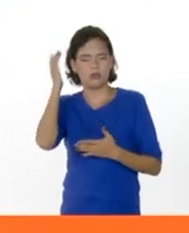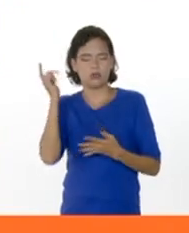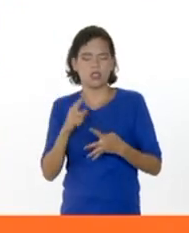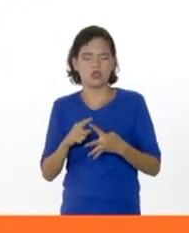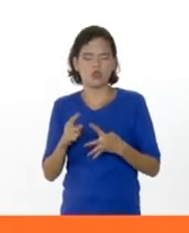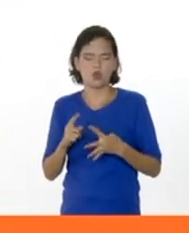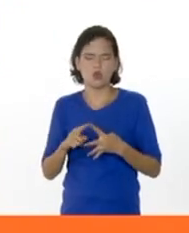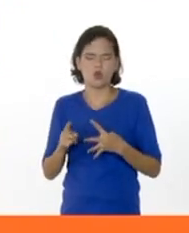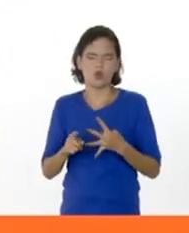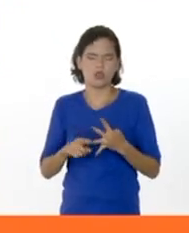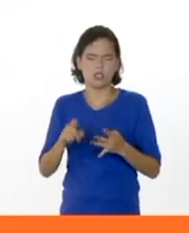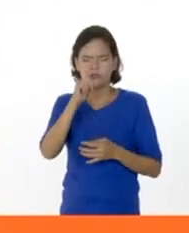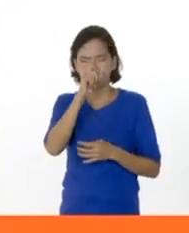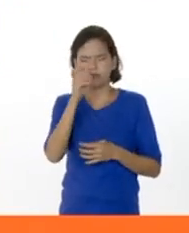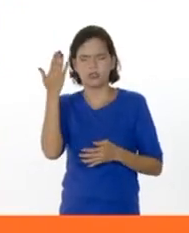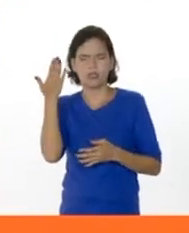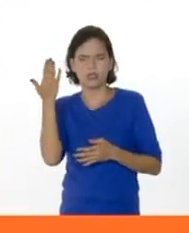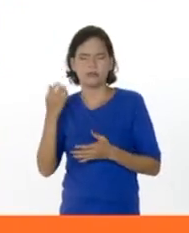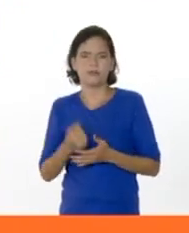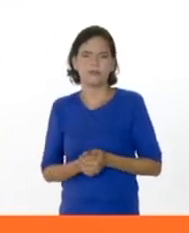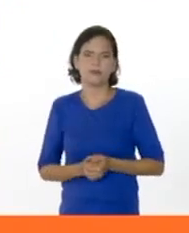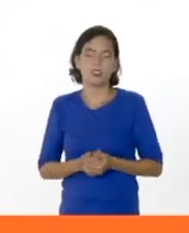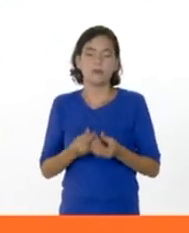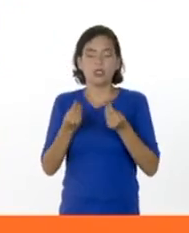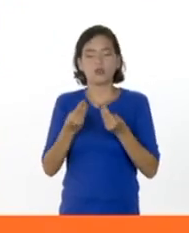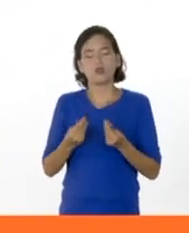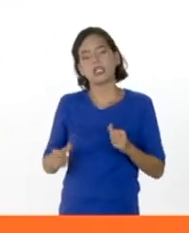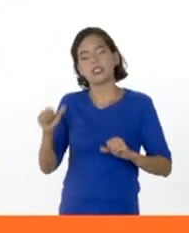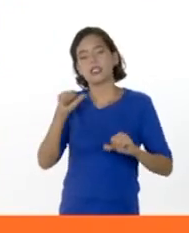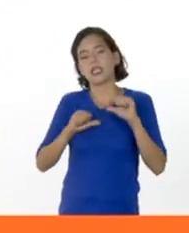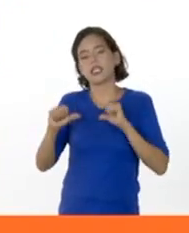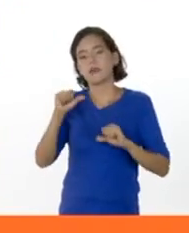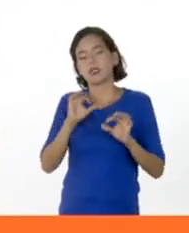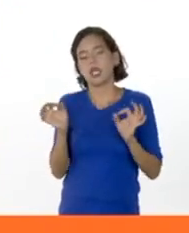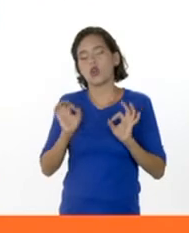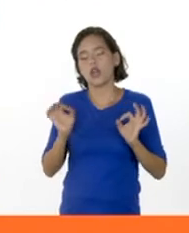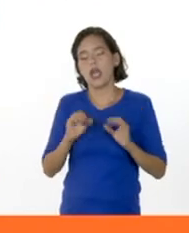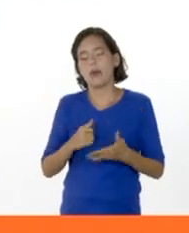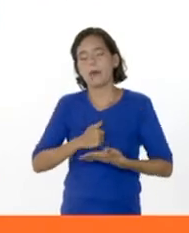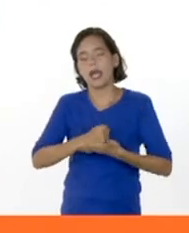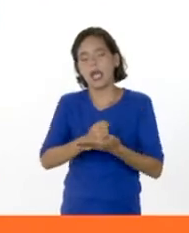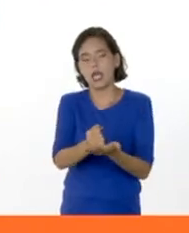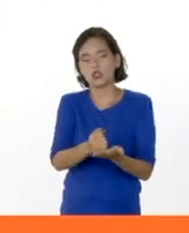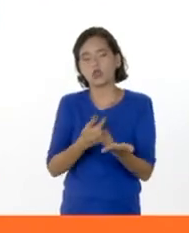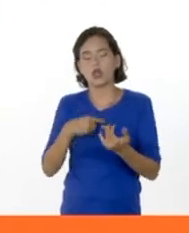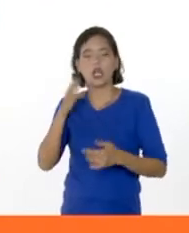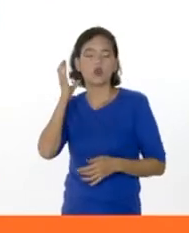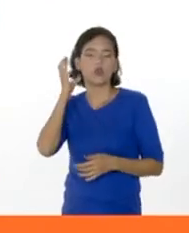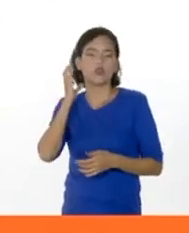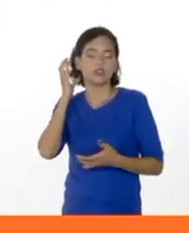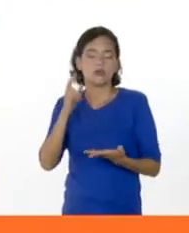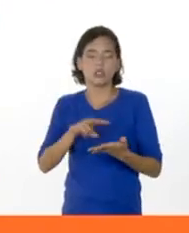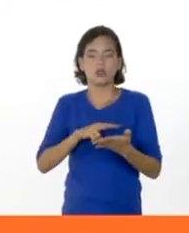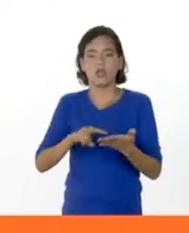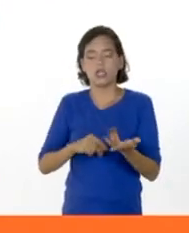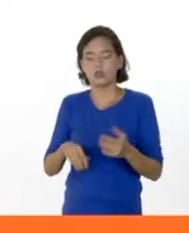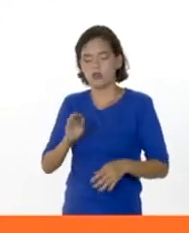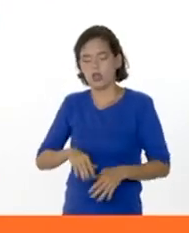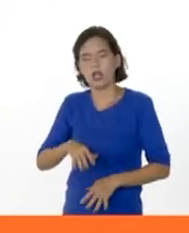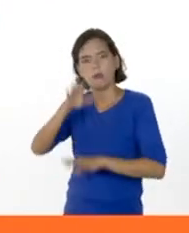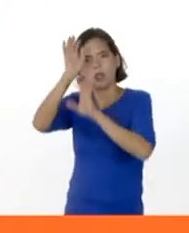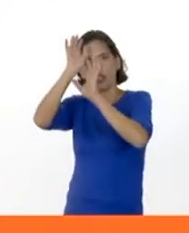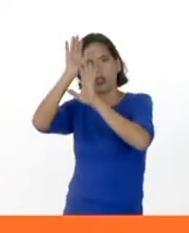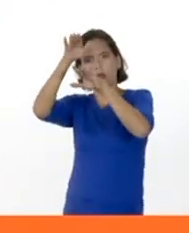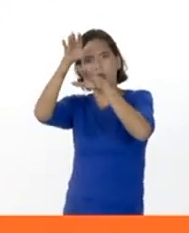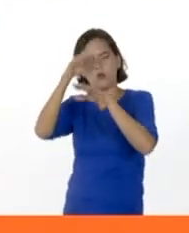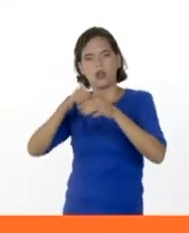pasado, pero las hormonas ayudan no solo a la parte del conocimiento, a la lectura, a los ejercicios, al basquetbol, al fútbol, que